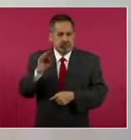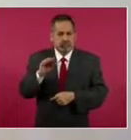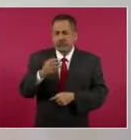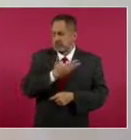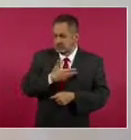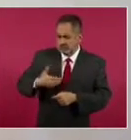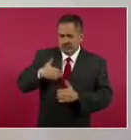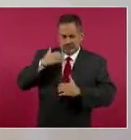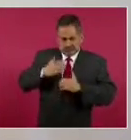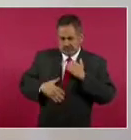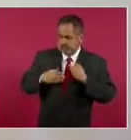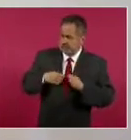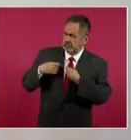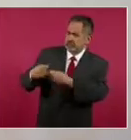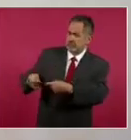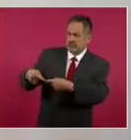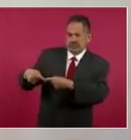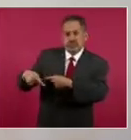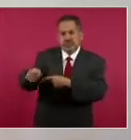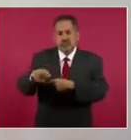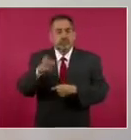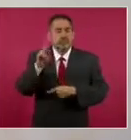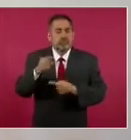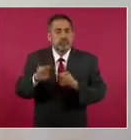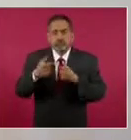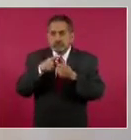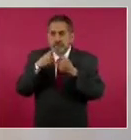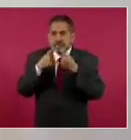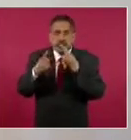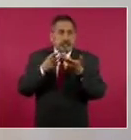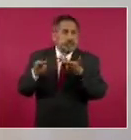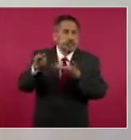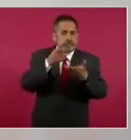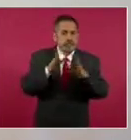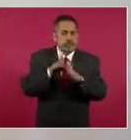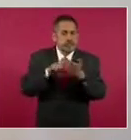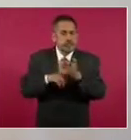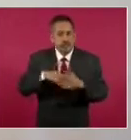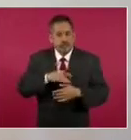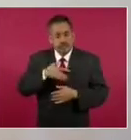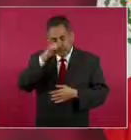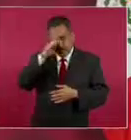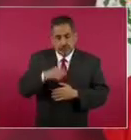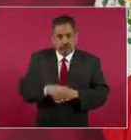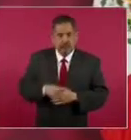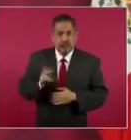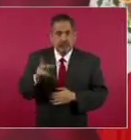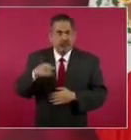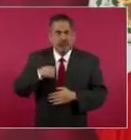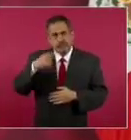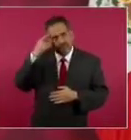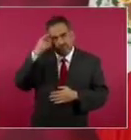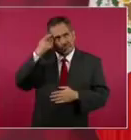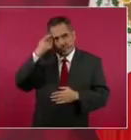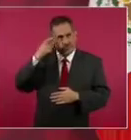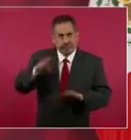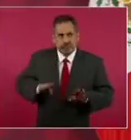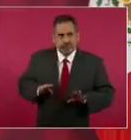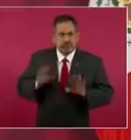ya. Pero tengo que consultar, lo que sí no considero conveniente